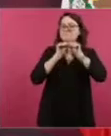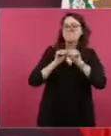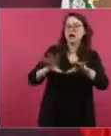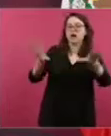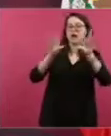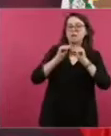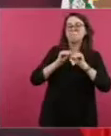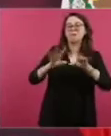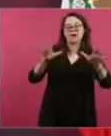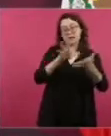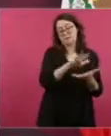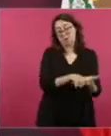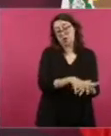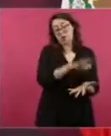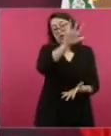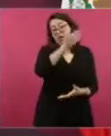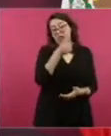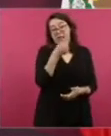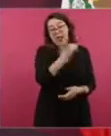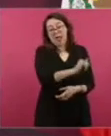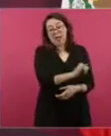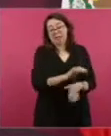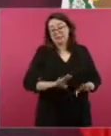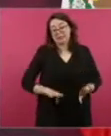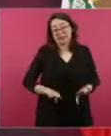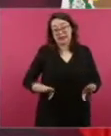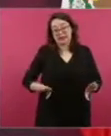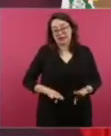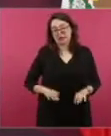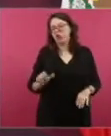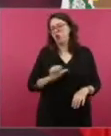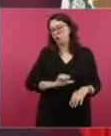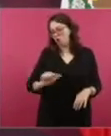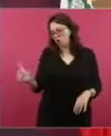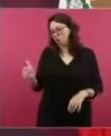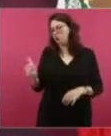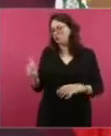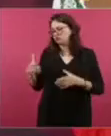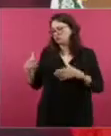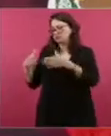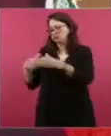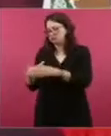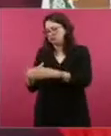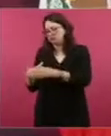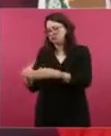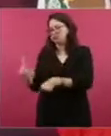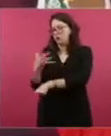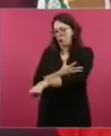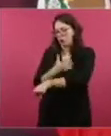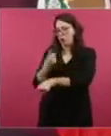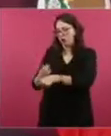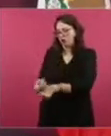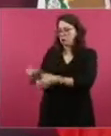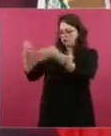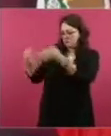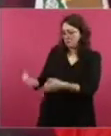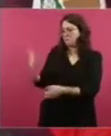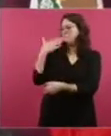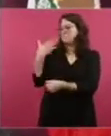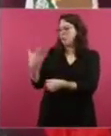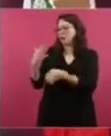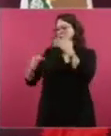la mayoría sí, pero hay una minoría ejemplar